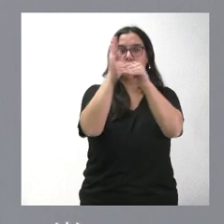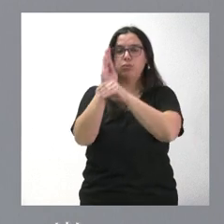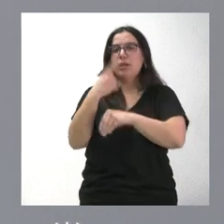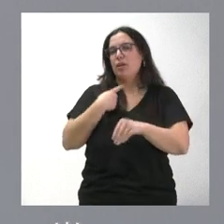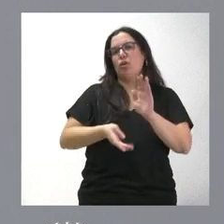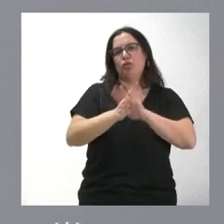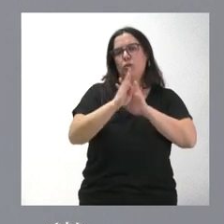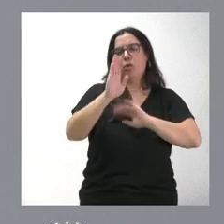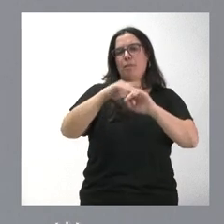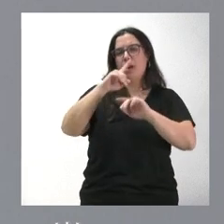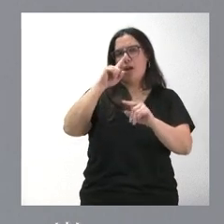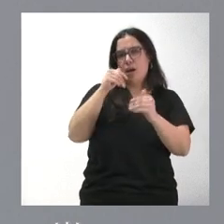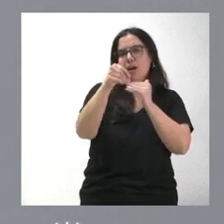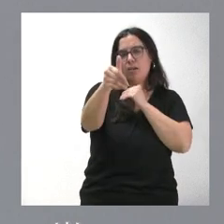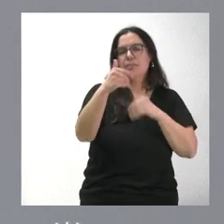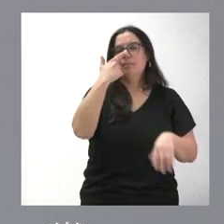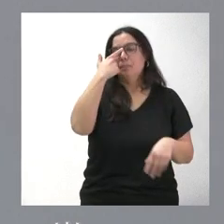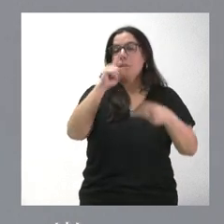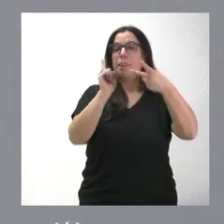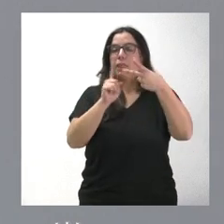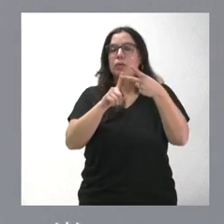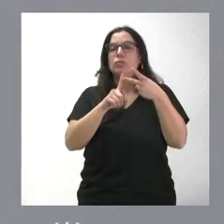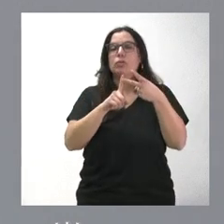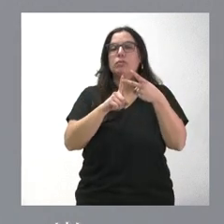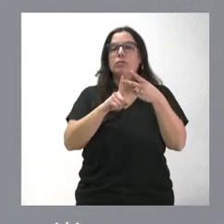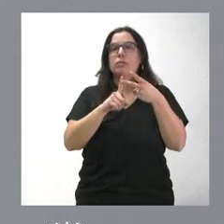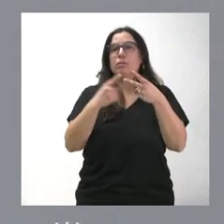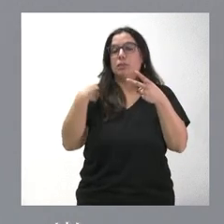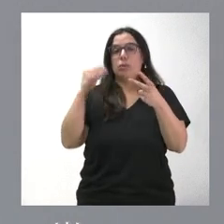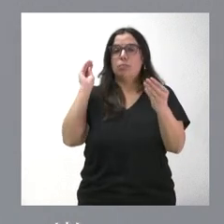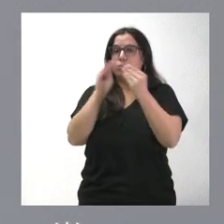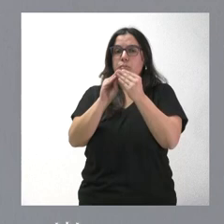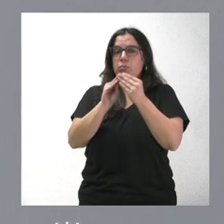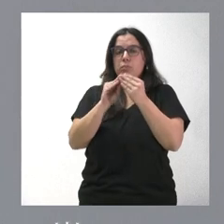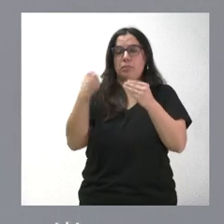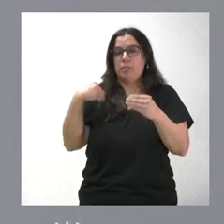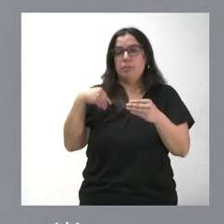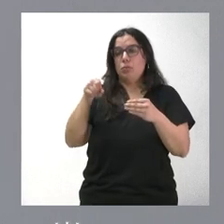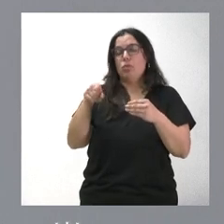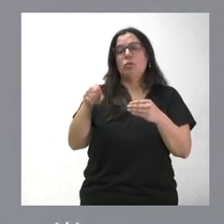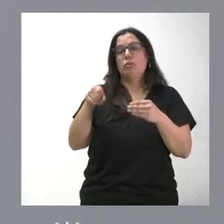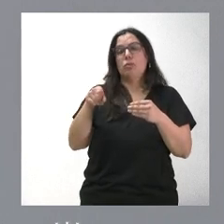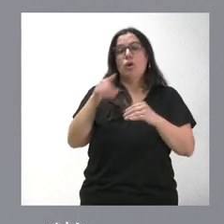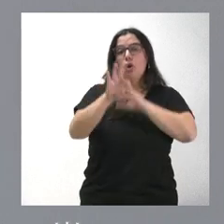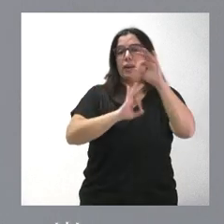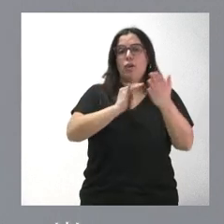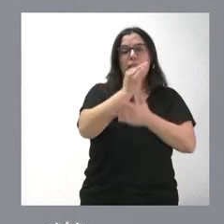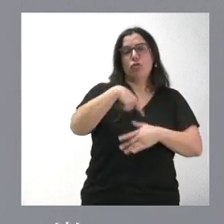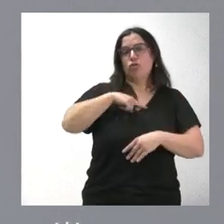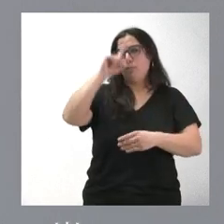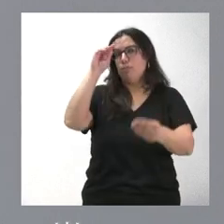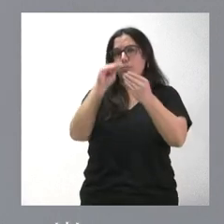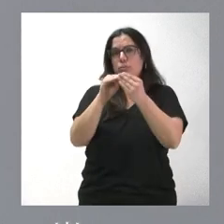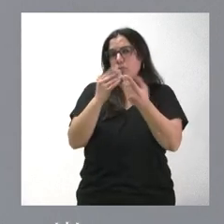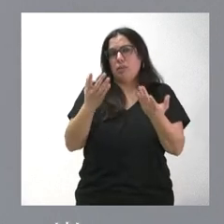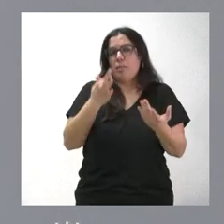manteniendo de cara al futuro. El segundo de los temas, coincidimos plenamente en este asunto que usted plantea con las organizaciones agrarias, que hemos ido de la